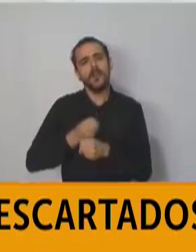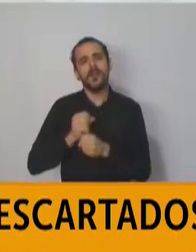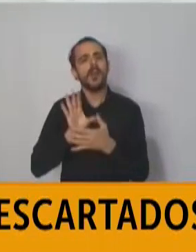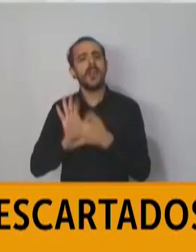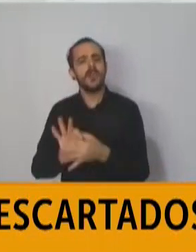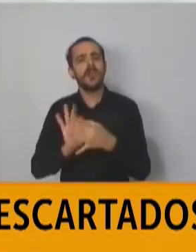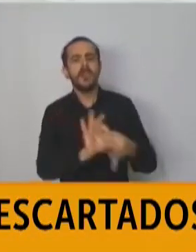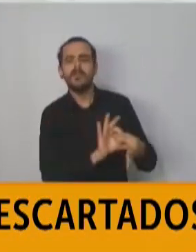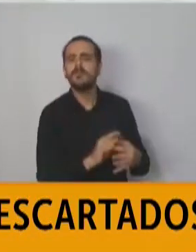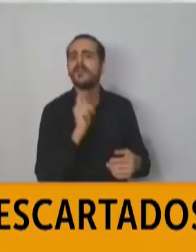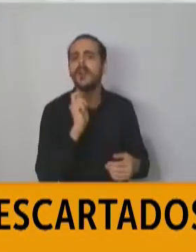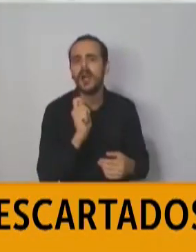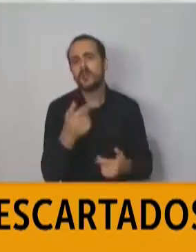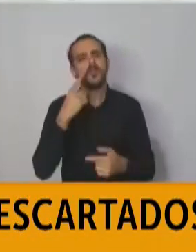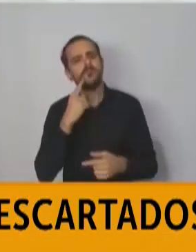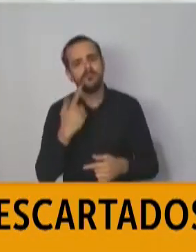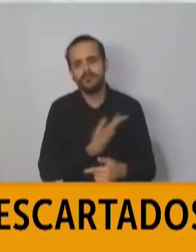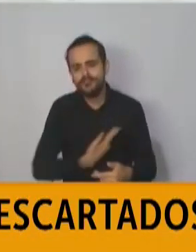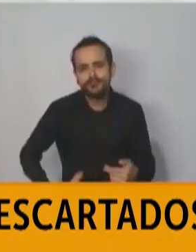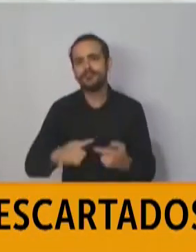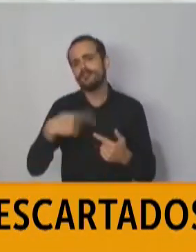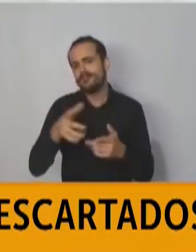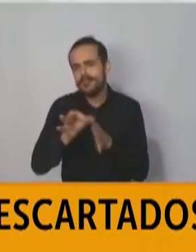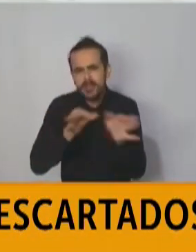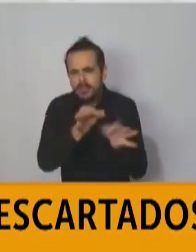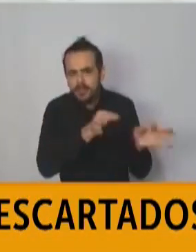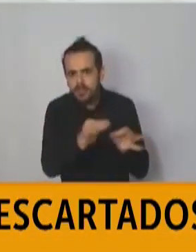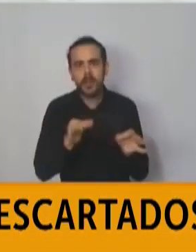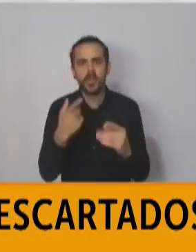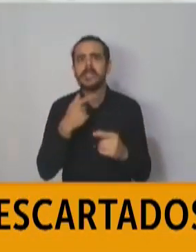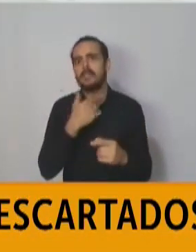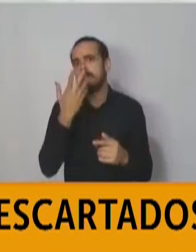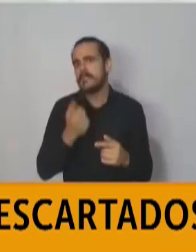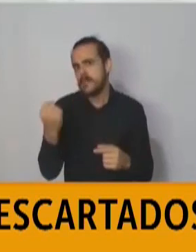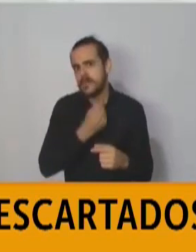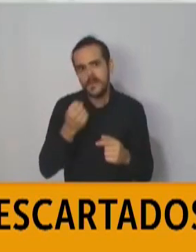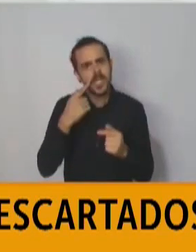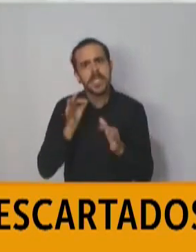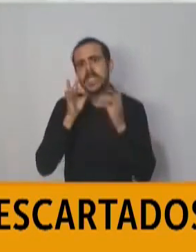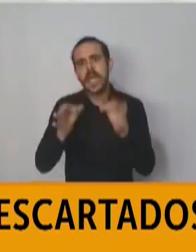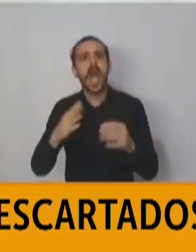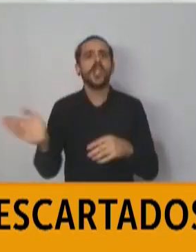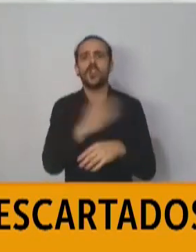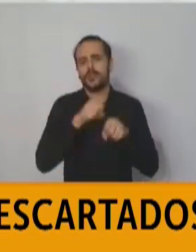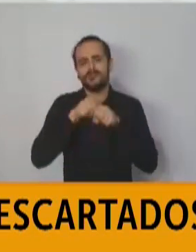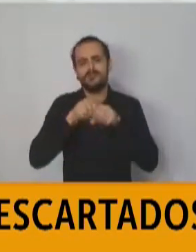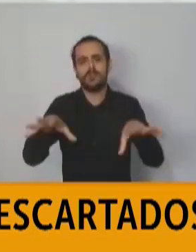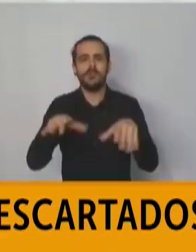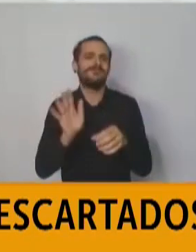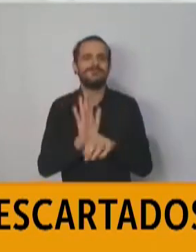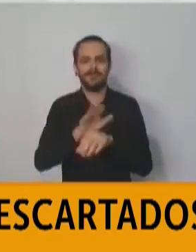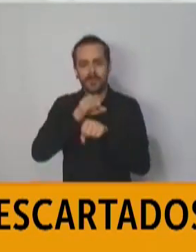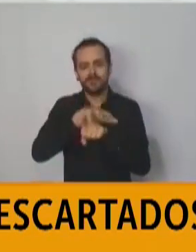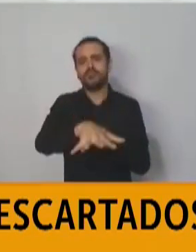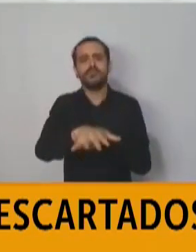en términos de lograr llegar a todo el territorio de la provincia, sobre todo en aquellos lugares donde no hay un fluido acceso